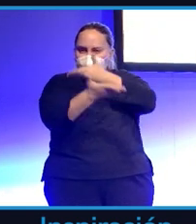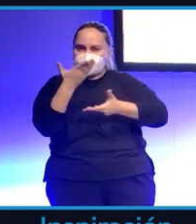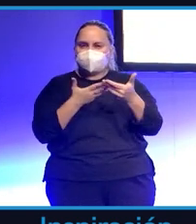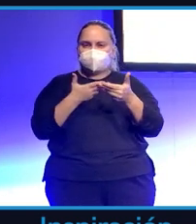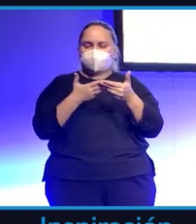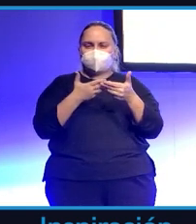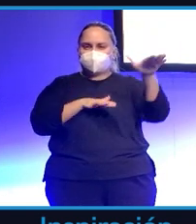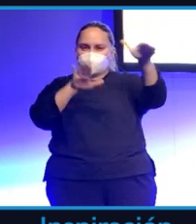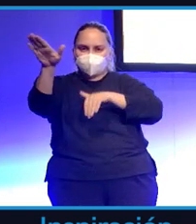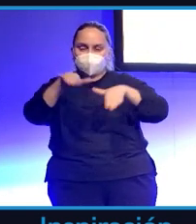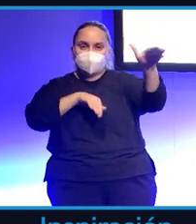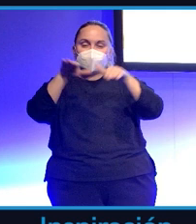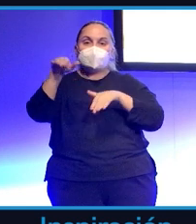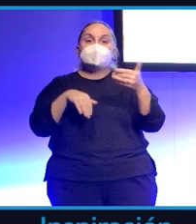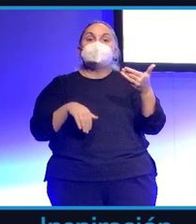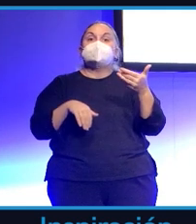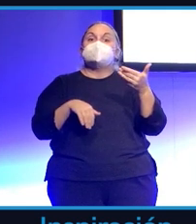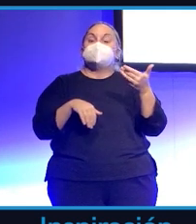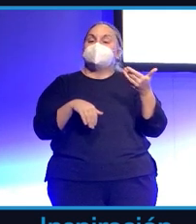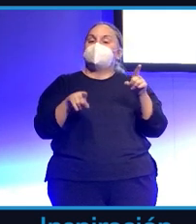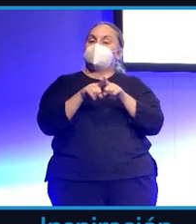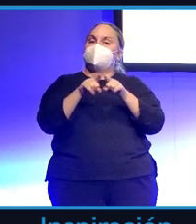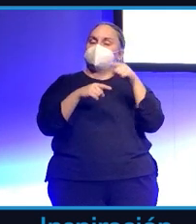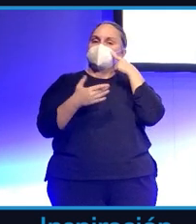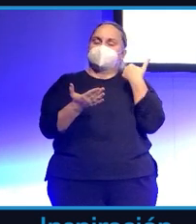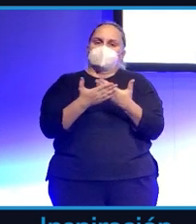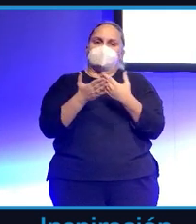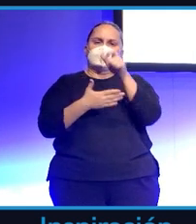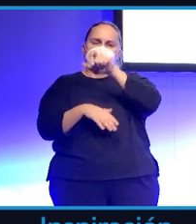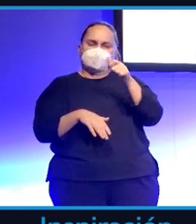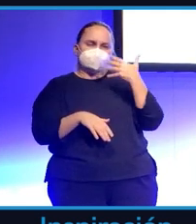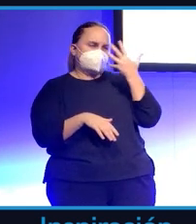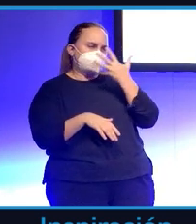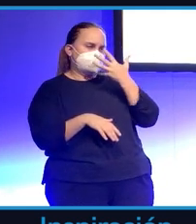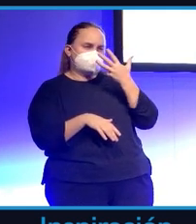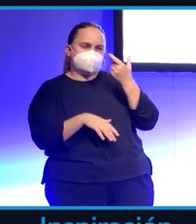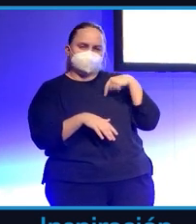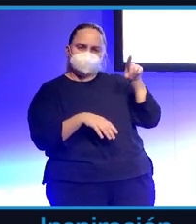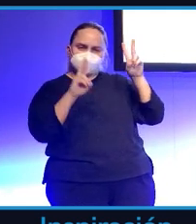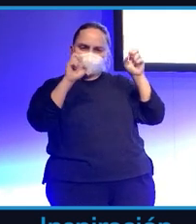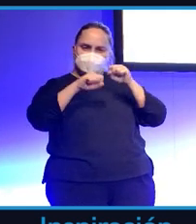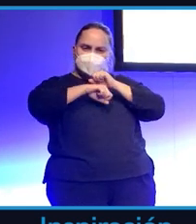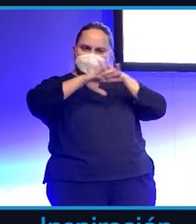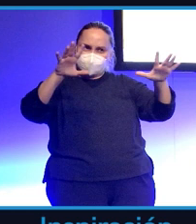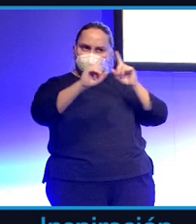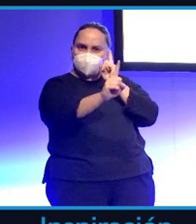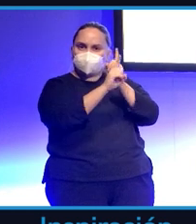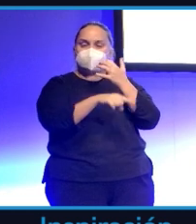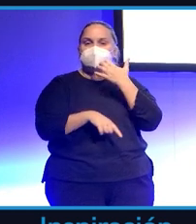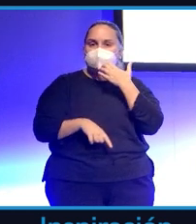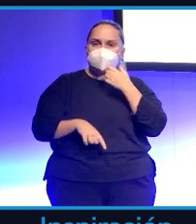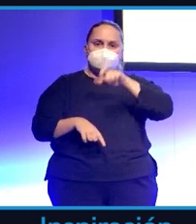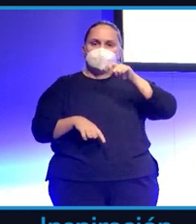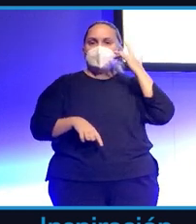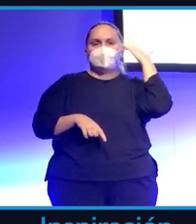gente de la que desconfiaba y que le llevó a aquella aventura con Players Tribune. Cristóbal Soria, Alfredo Duro, Rafa